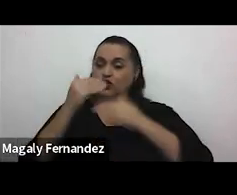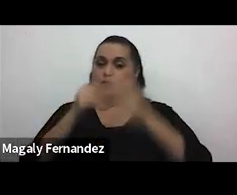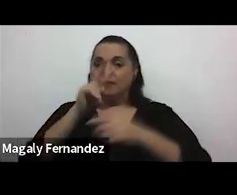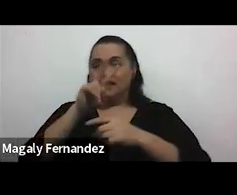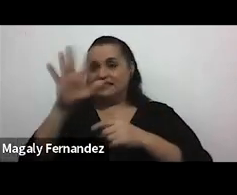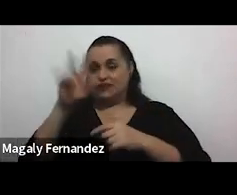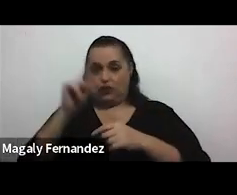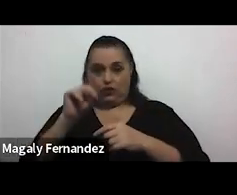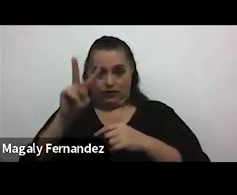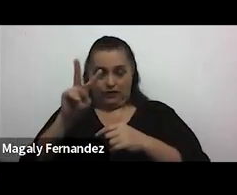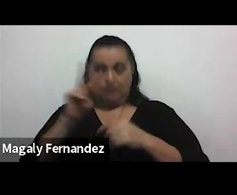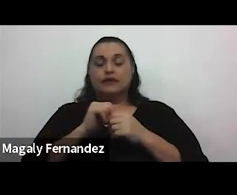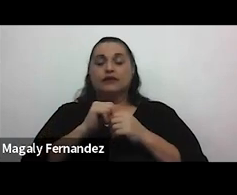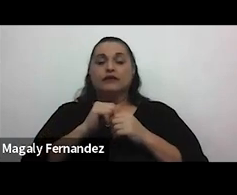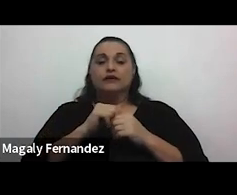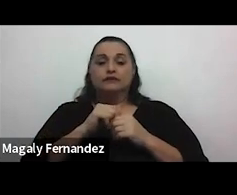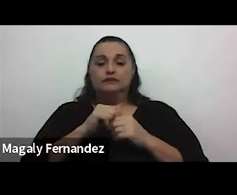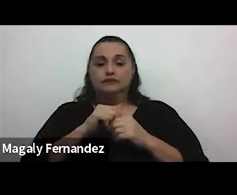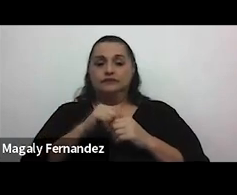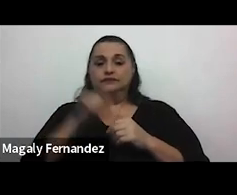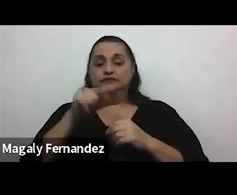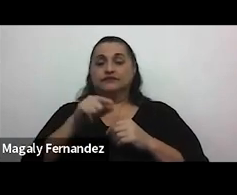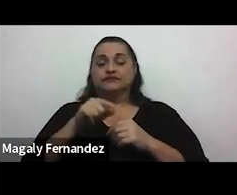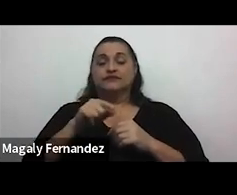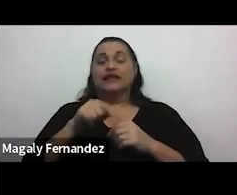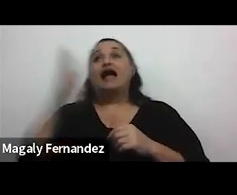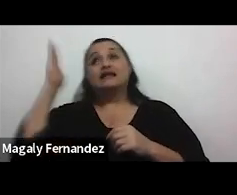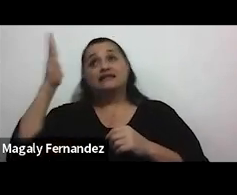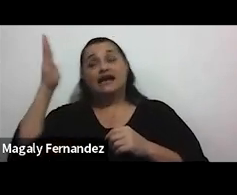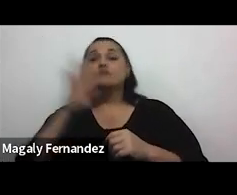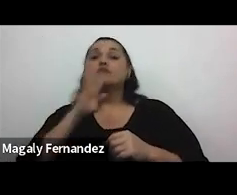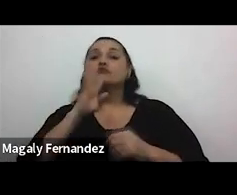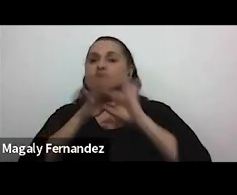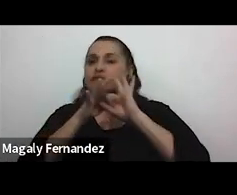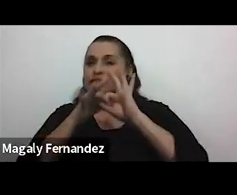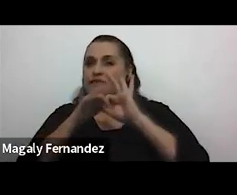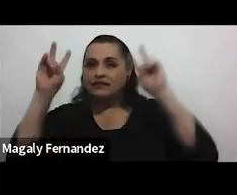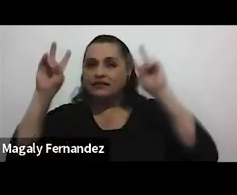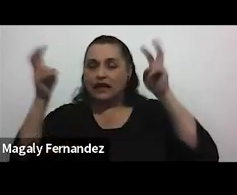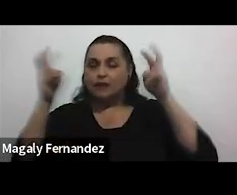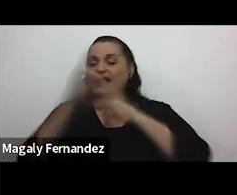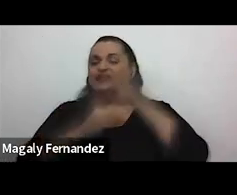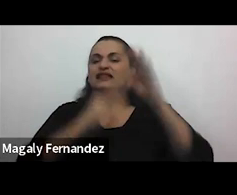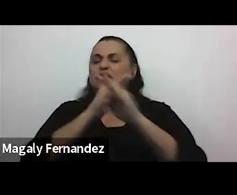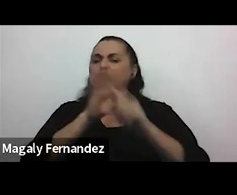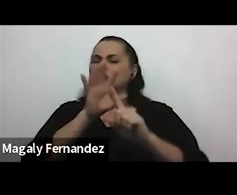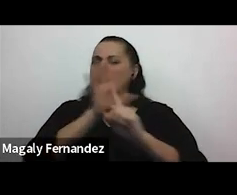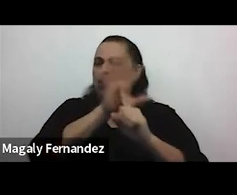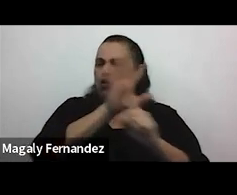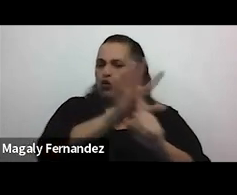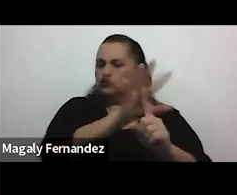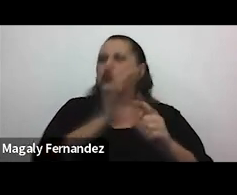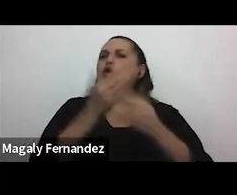del noviembre en esta vamos a hablar de los tipos de acoso y cómo podemos